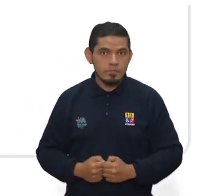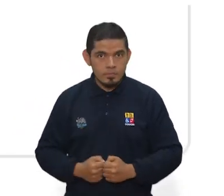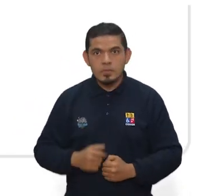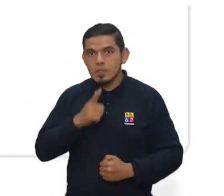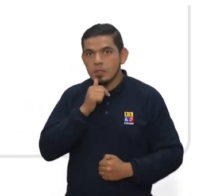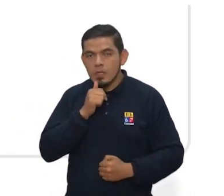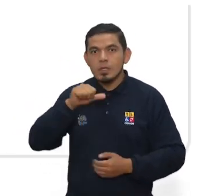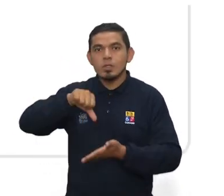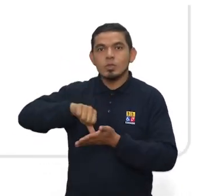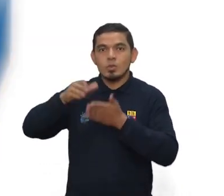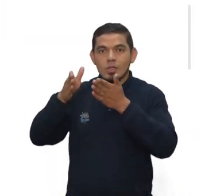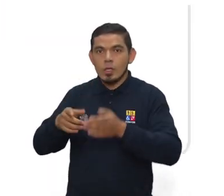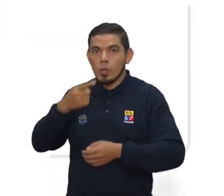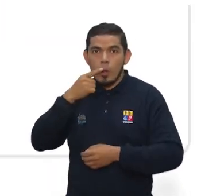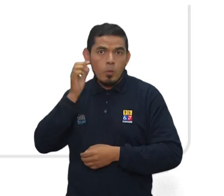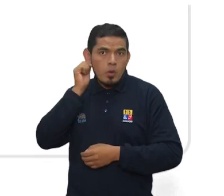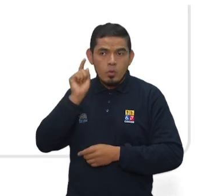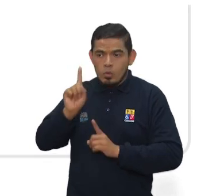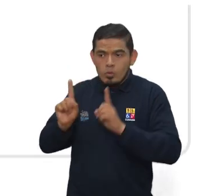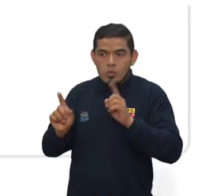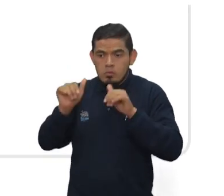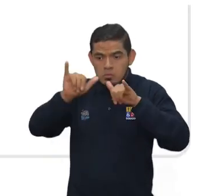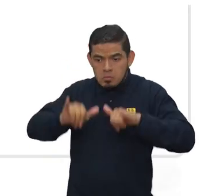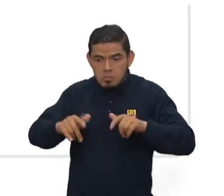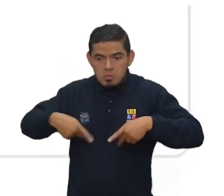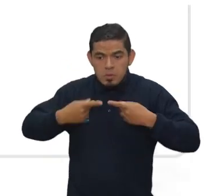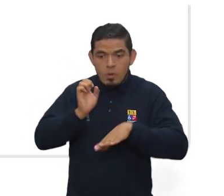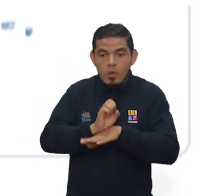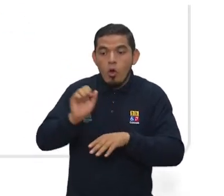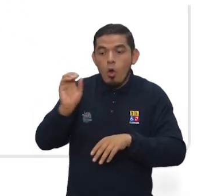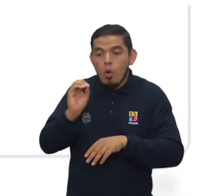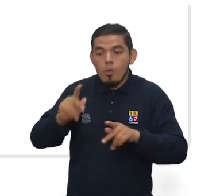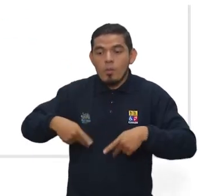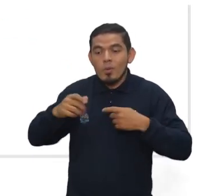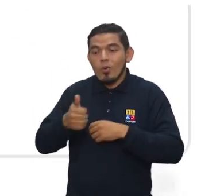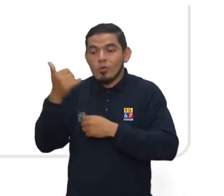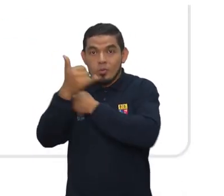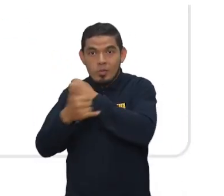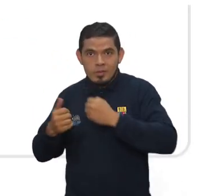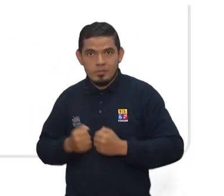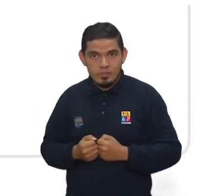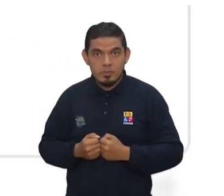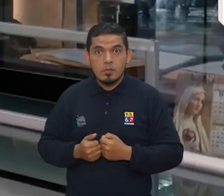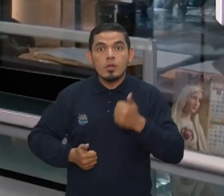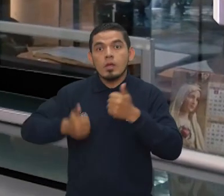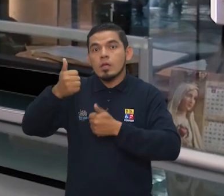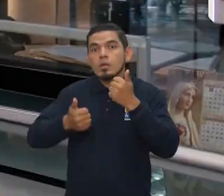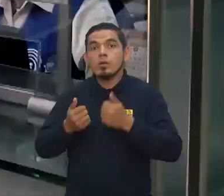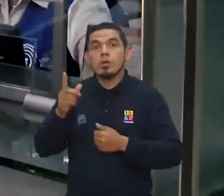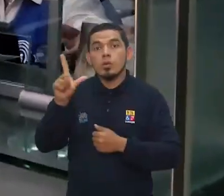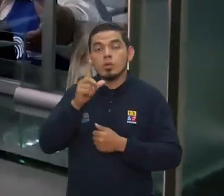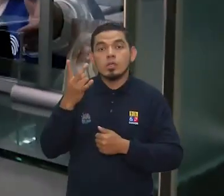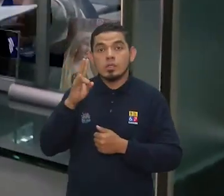Contribuyentes. B. Las ciudadanas y ciudadanos ecuatorianos a título personal residentes en el país o en el exterior. Las